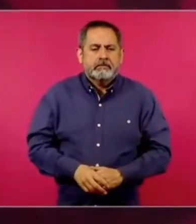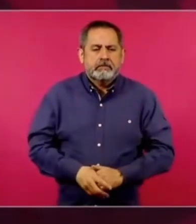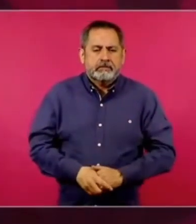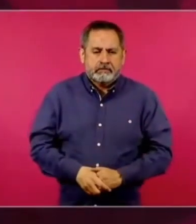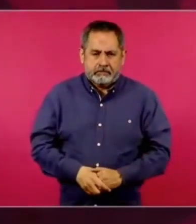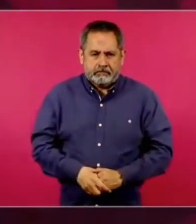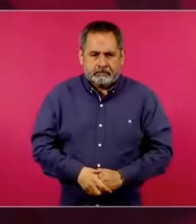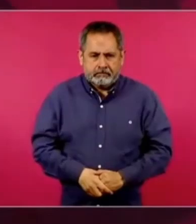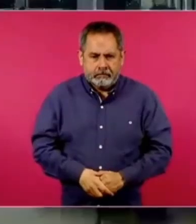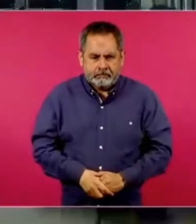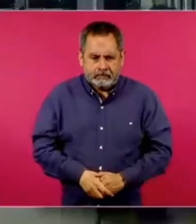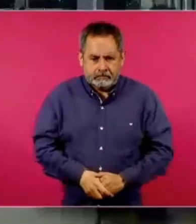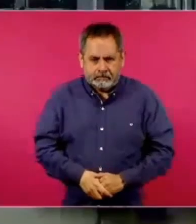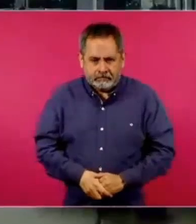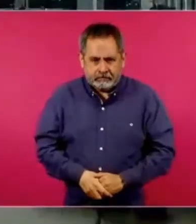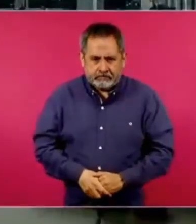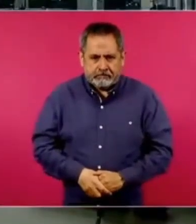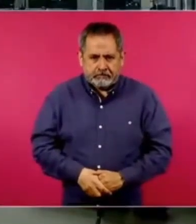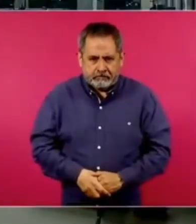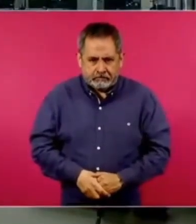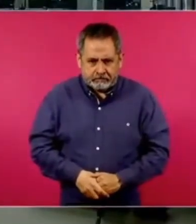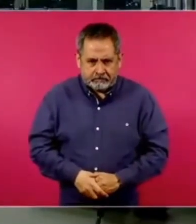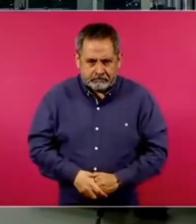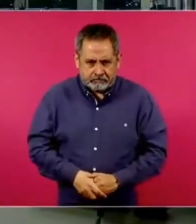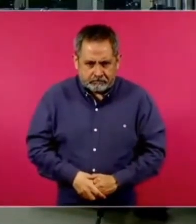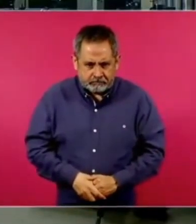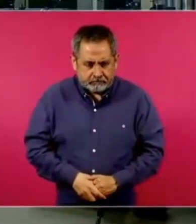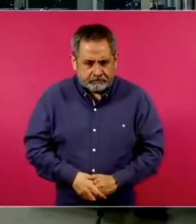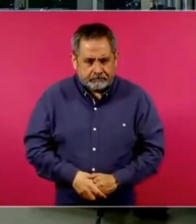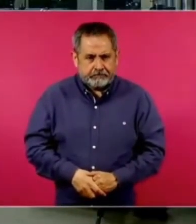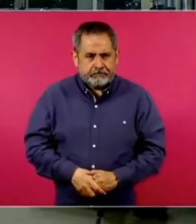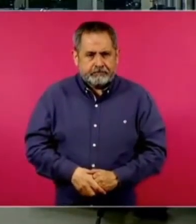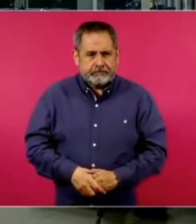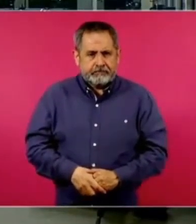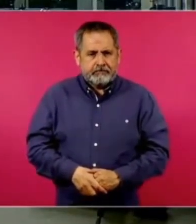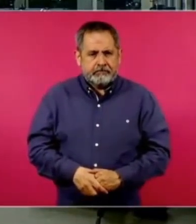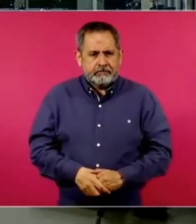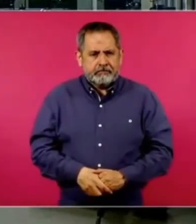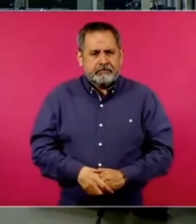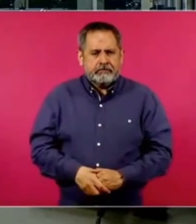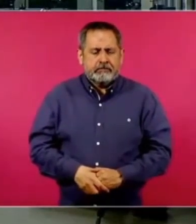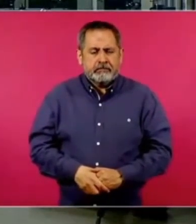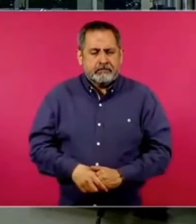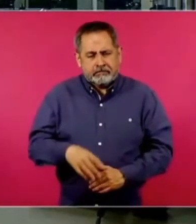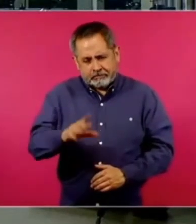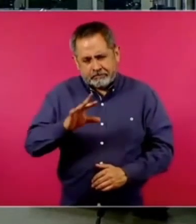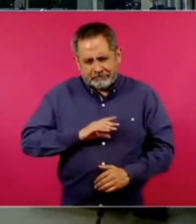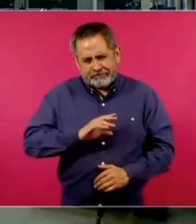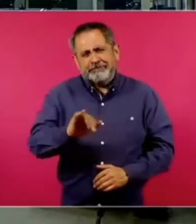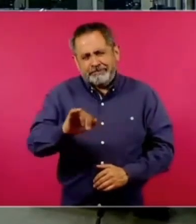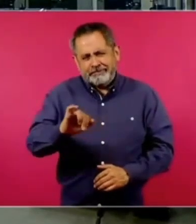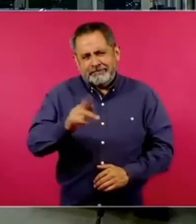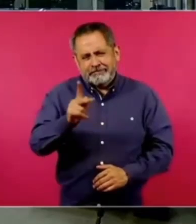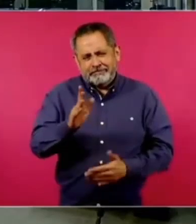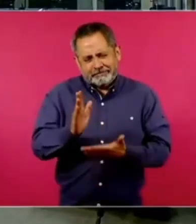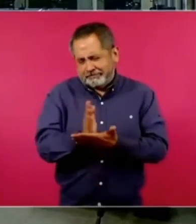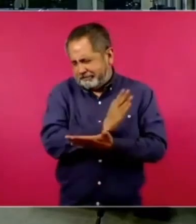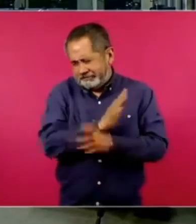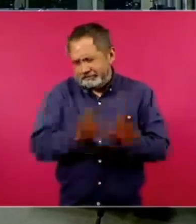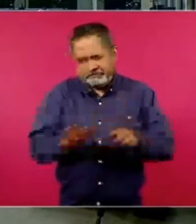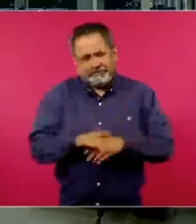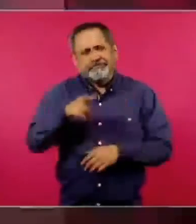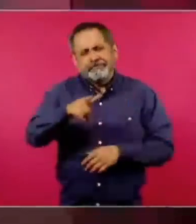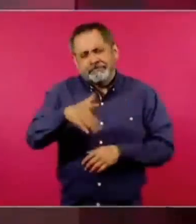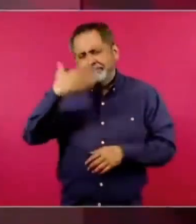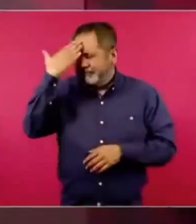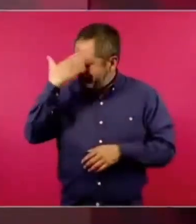presidente, la reforma al Poder Judicial cuando se hizo algunos millones? Sí, pero eso no… No, él sabe